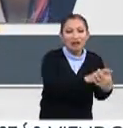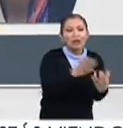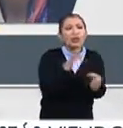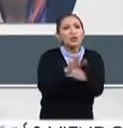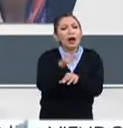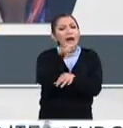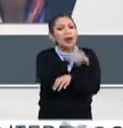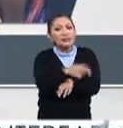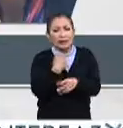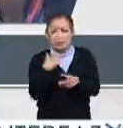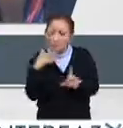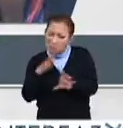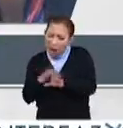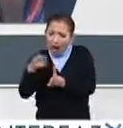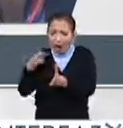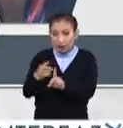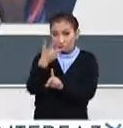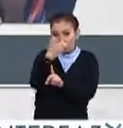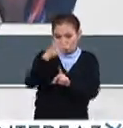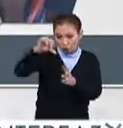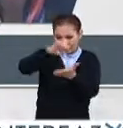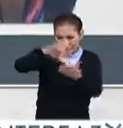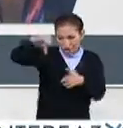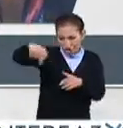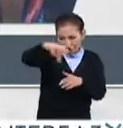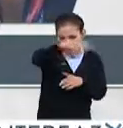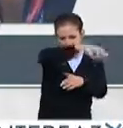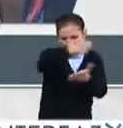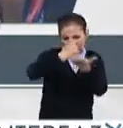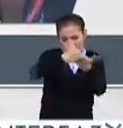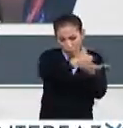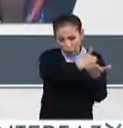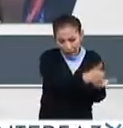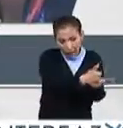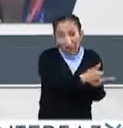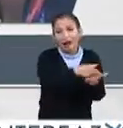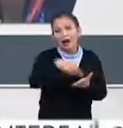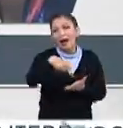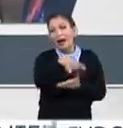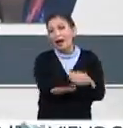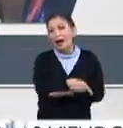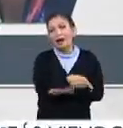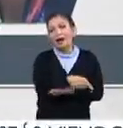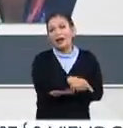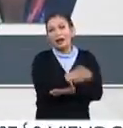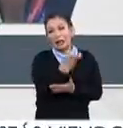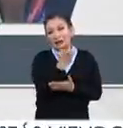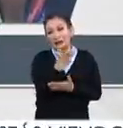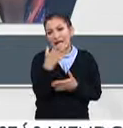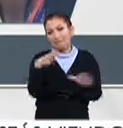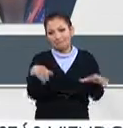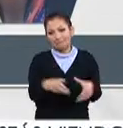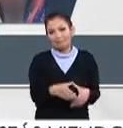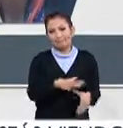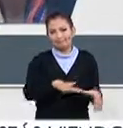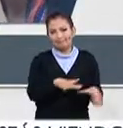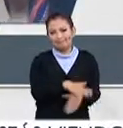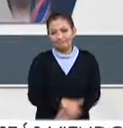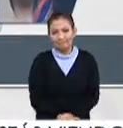¿cuál es la relevancia de que específicamente estos ocho centros de investigación colaboren en este consorcio?